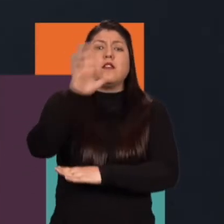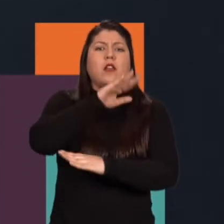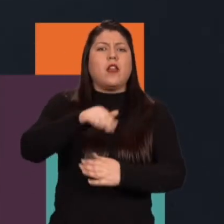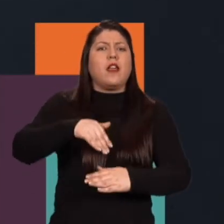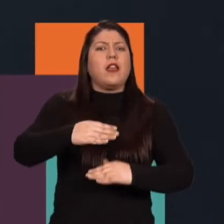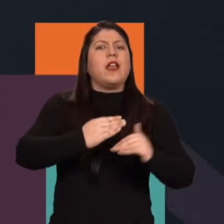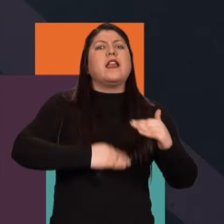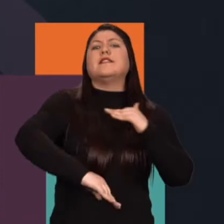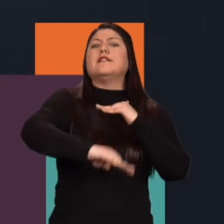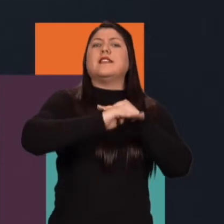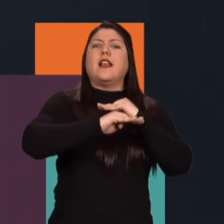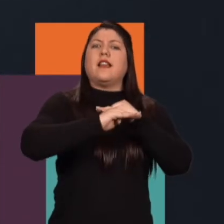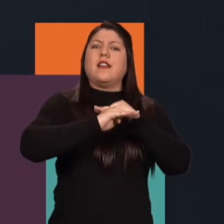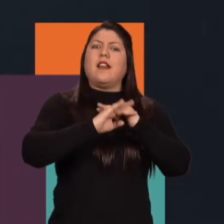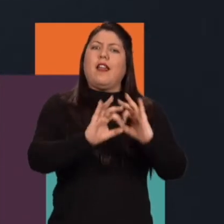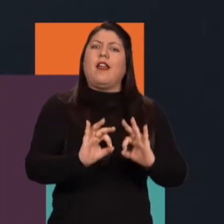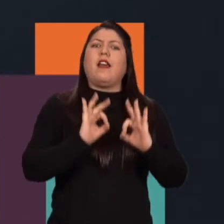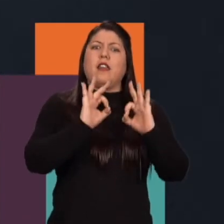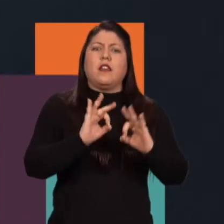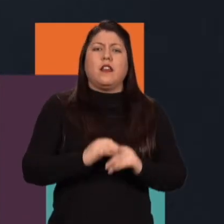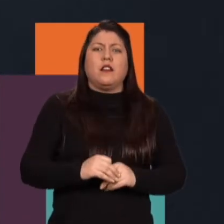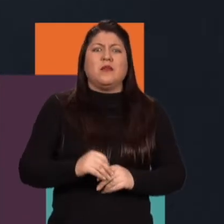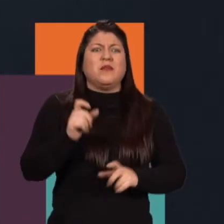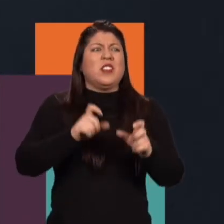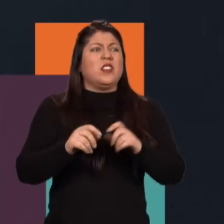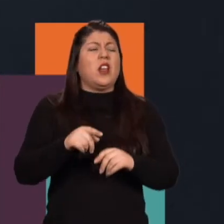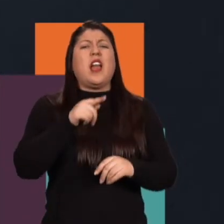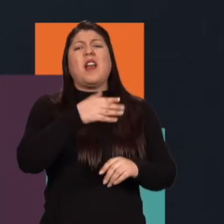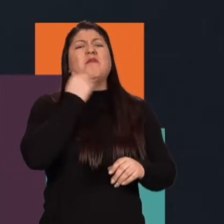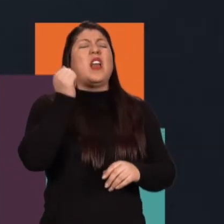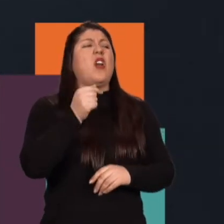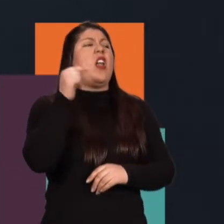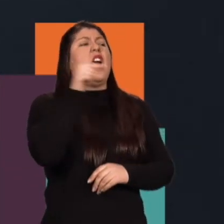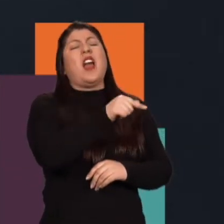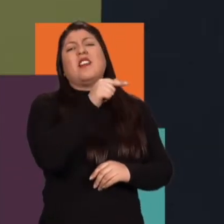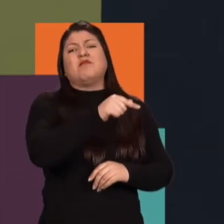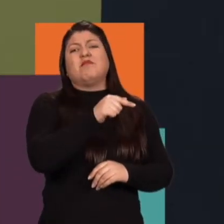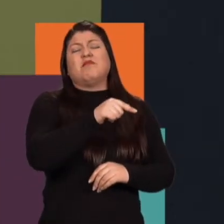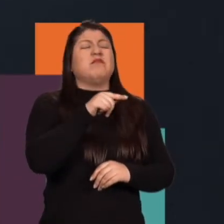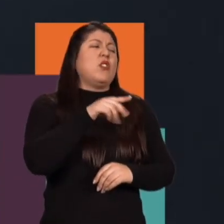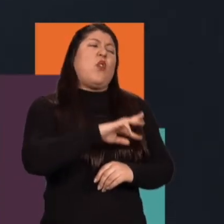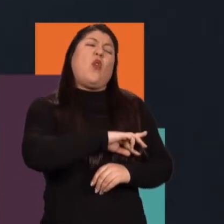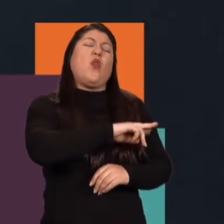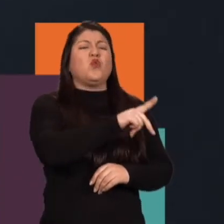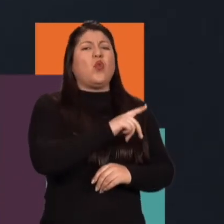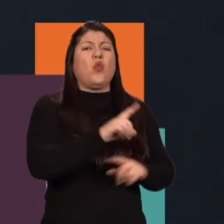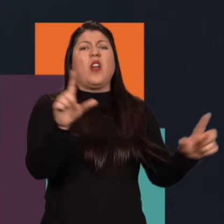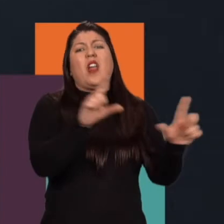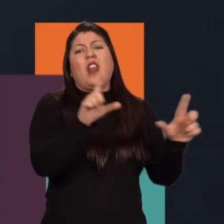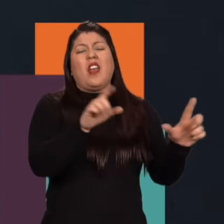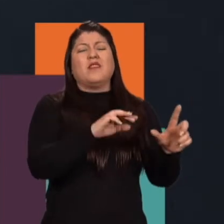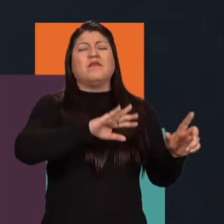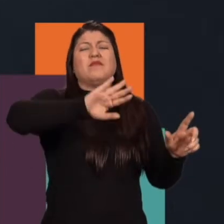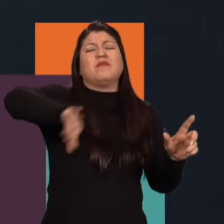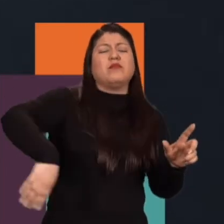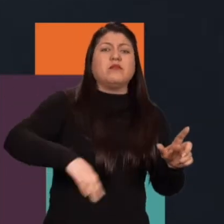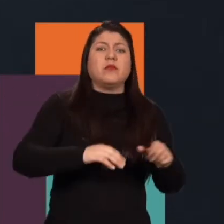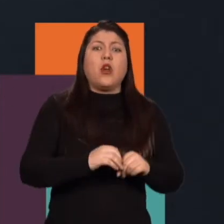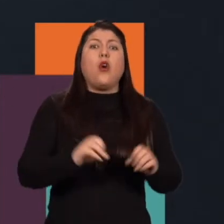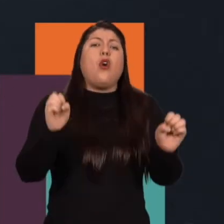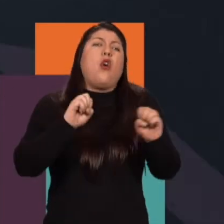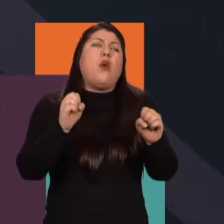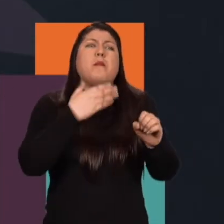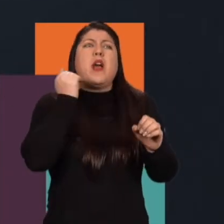ese estándar de calidad cierto que la gente no prefiera irse para un canal nacional o una plataforma sino que también